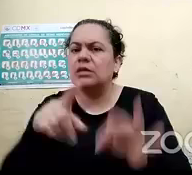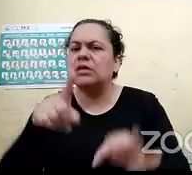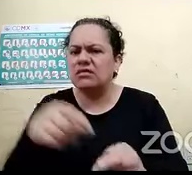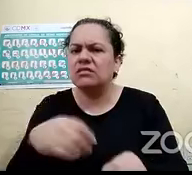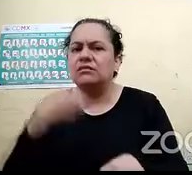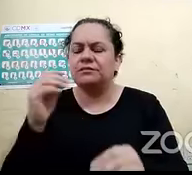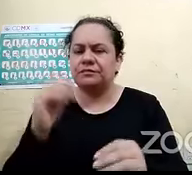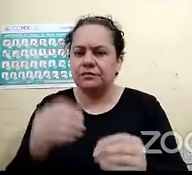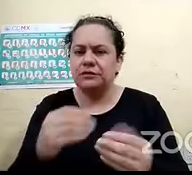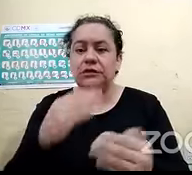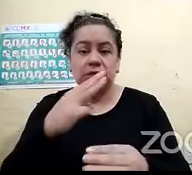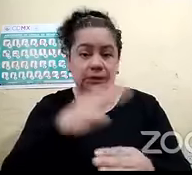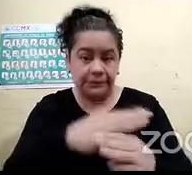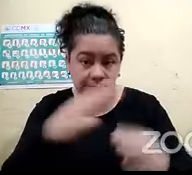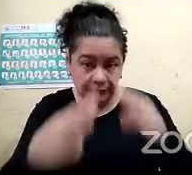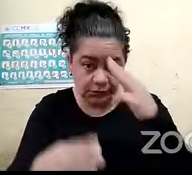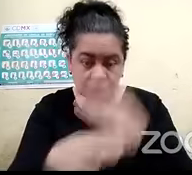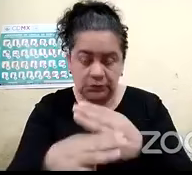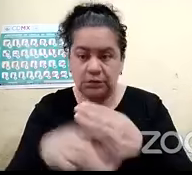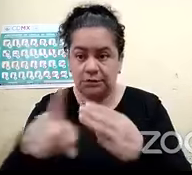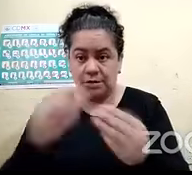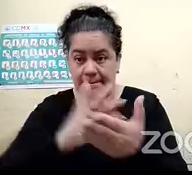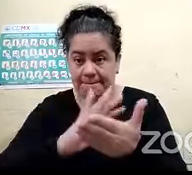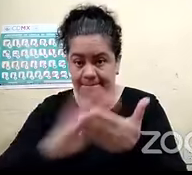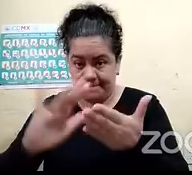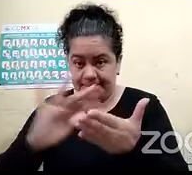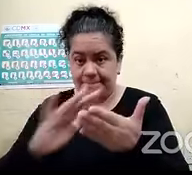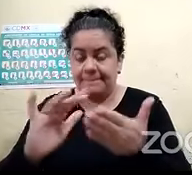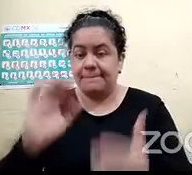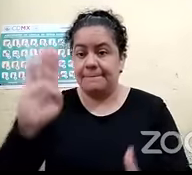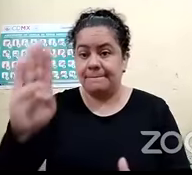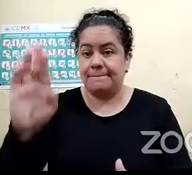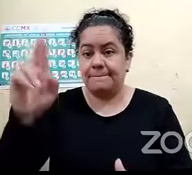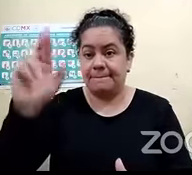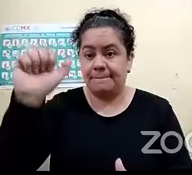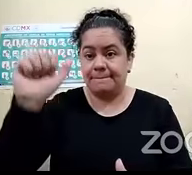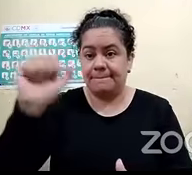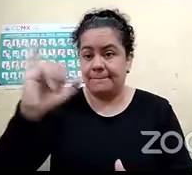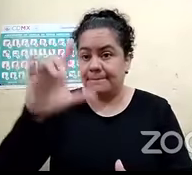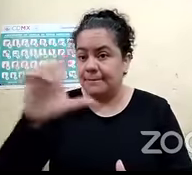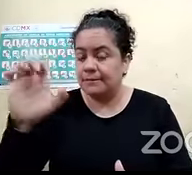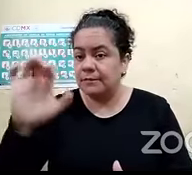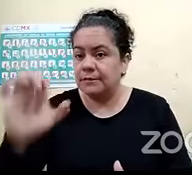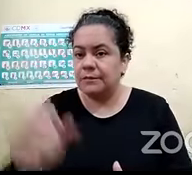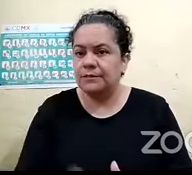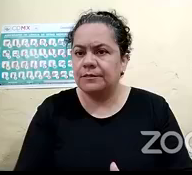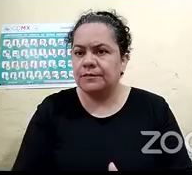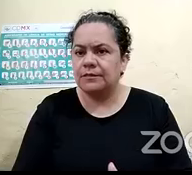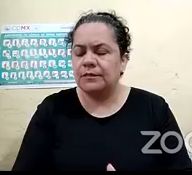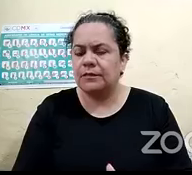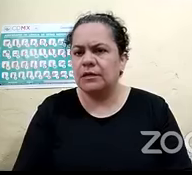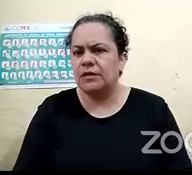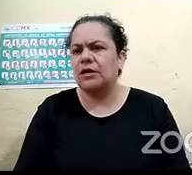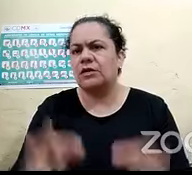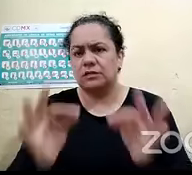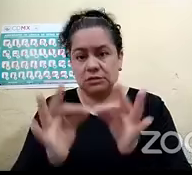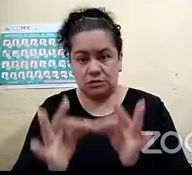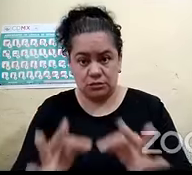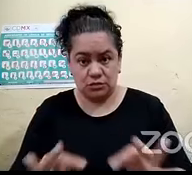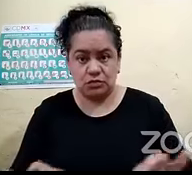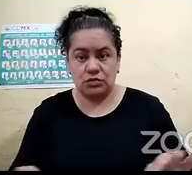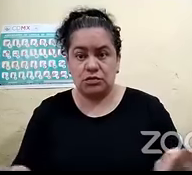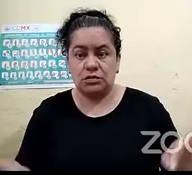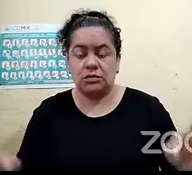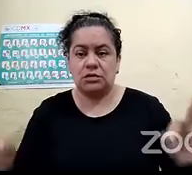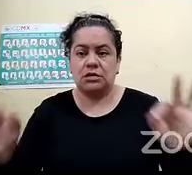materiales hace ratito mencionaban precisamente sobre la importancia del braille por ejemplo en una ruta de